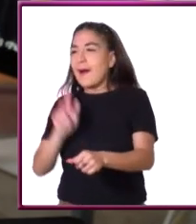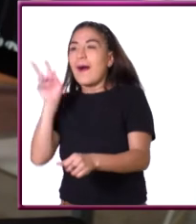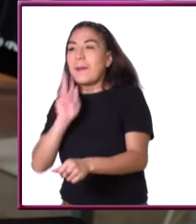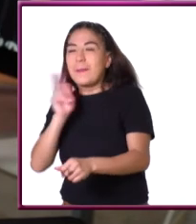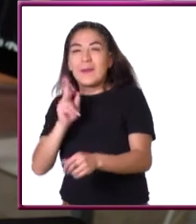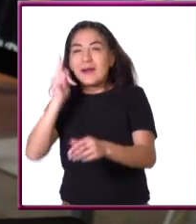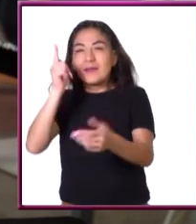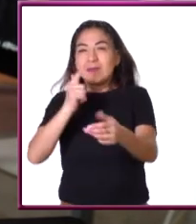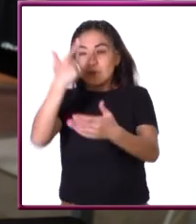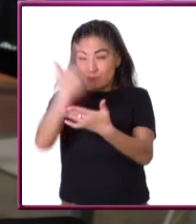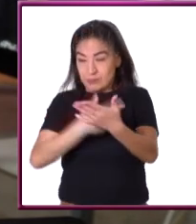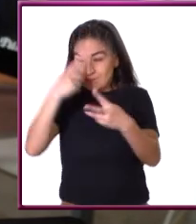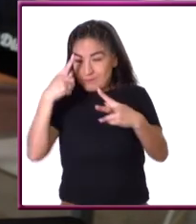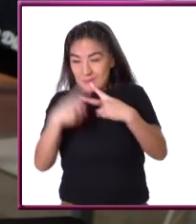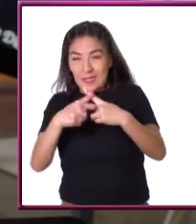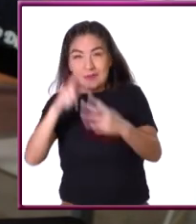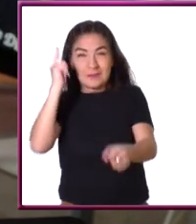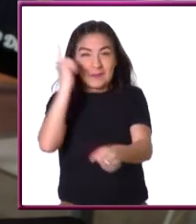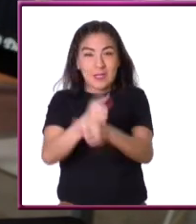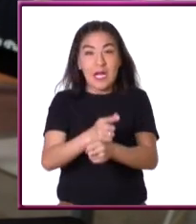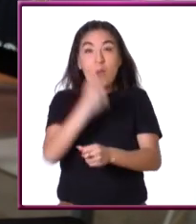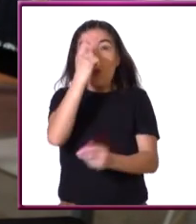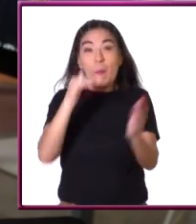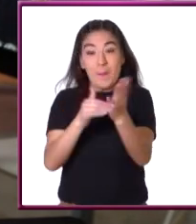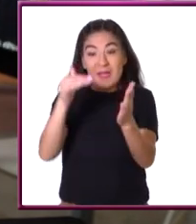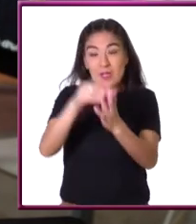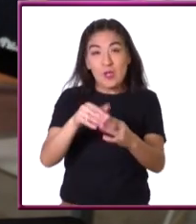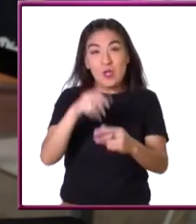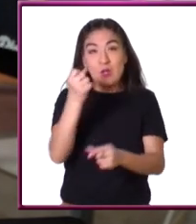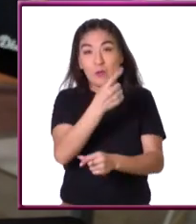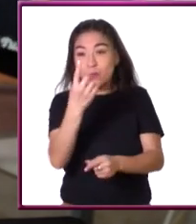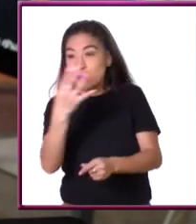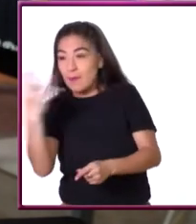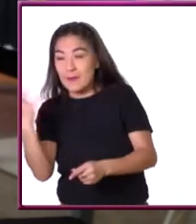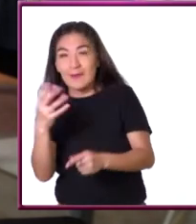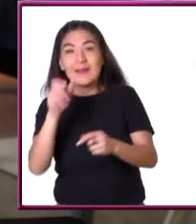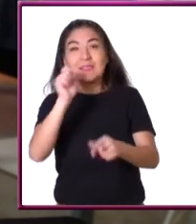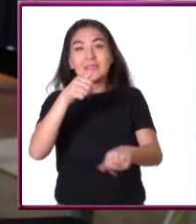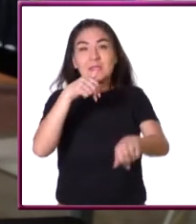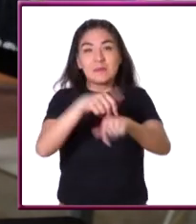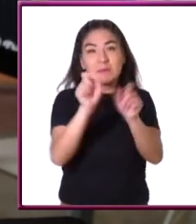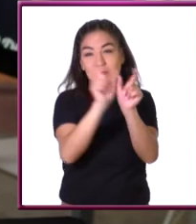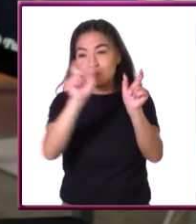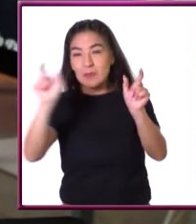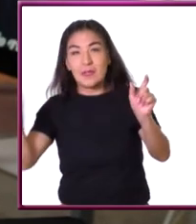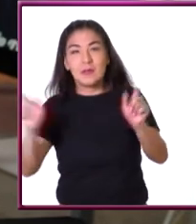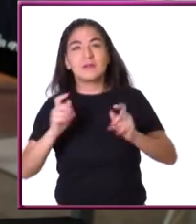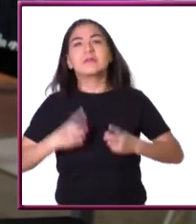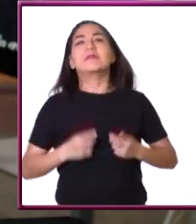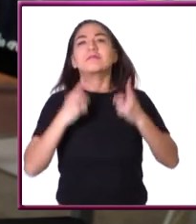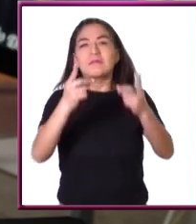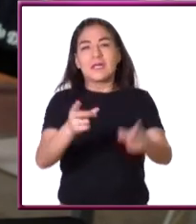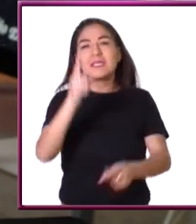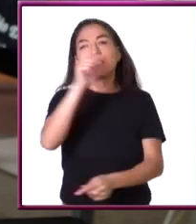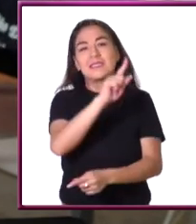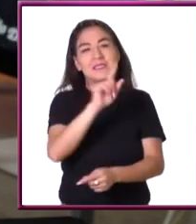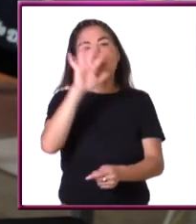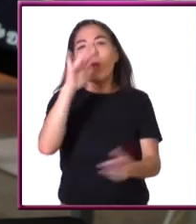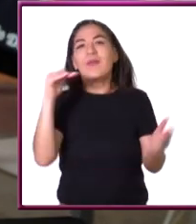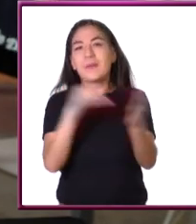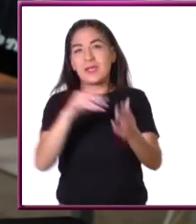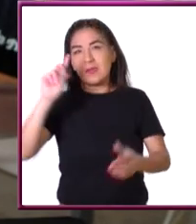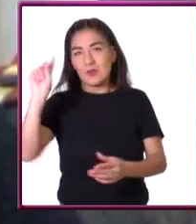el número primo que tenga un millón de dígitos ¿no? y se encontró en el dos mil y les dieron cincuenta mil este